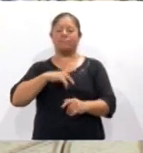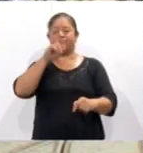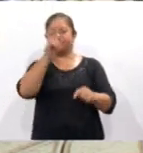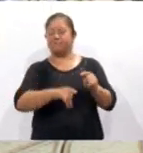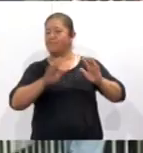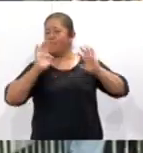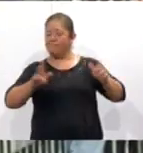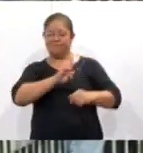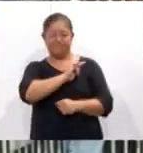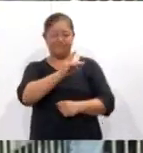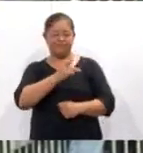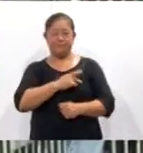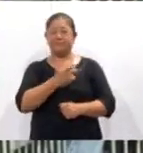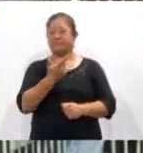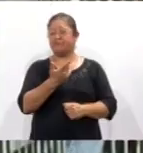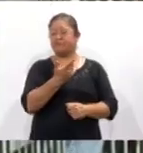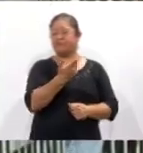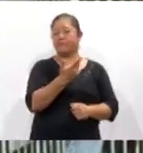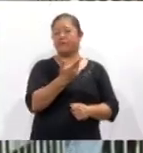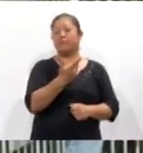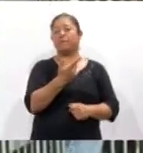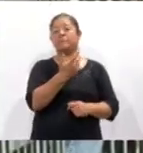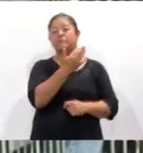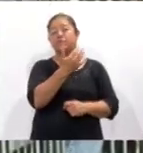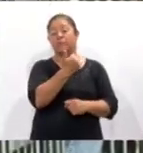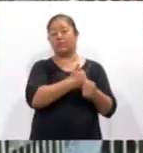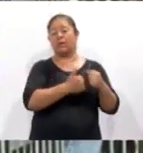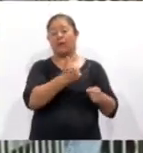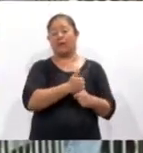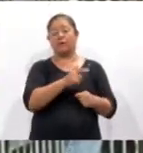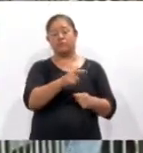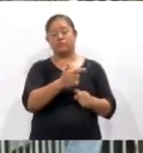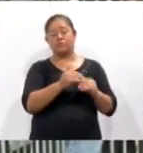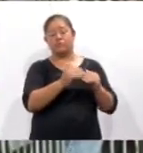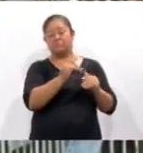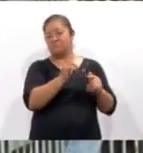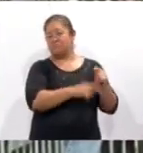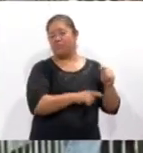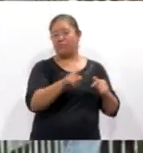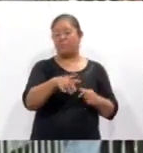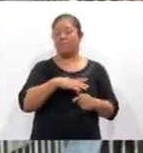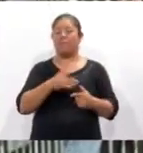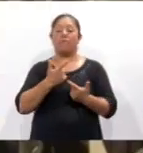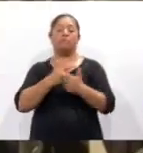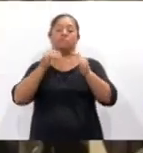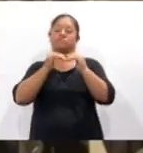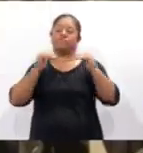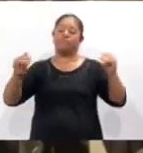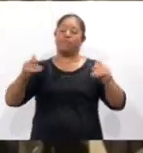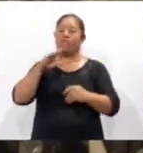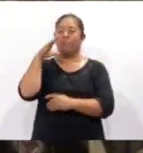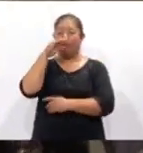en Portugal y avió el camino para la democracia y la independencia de sus colonias en África.